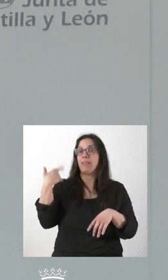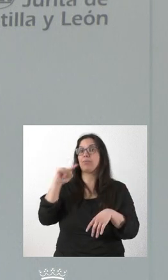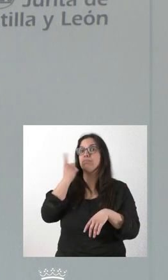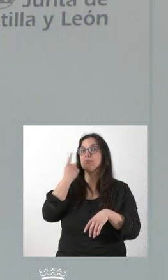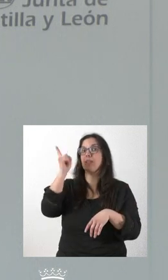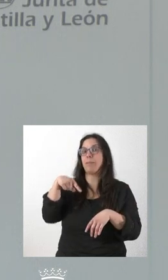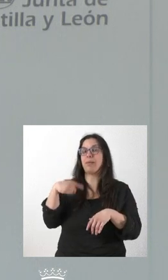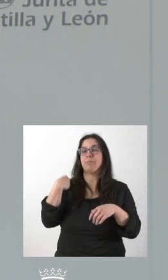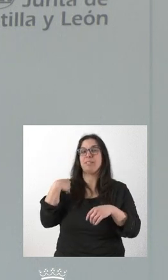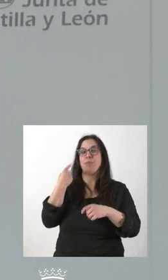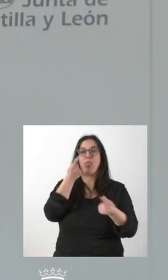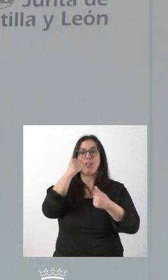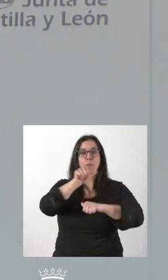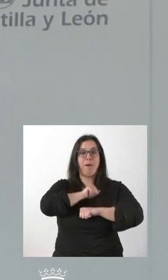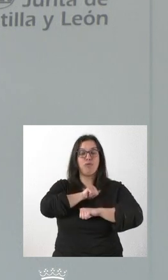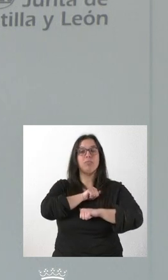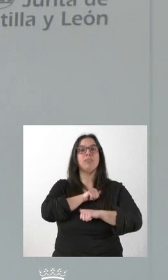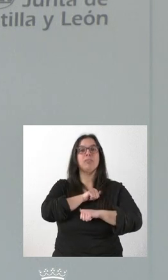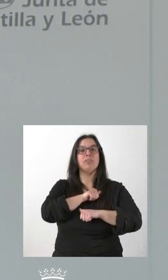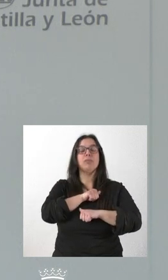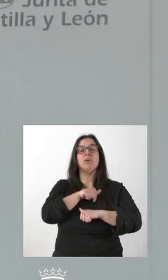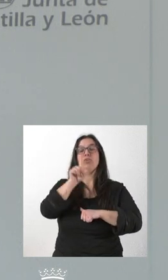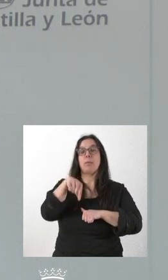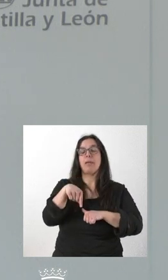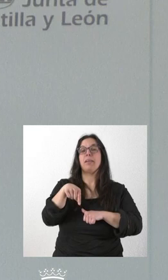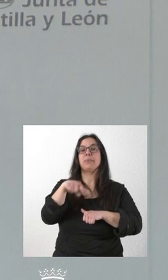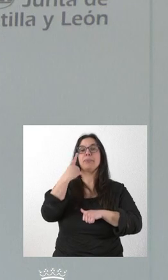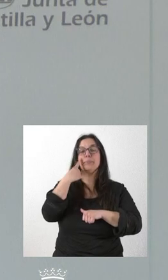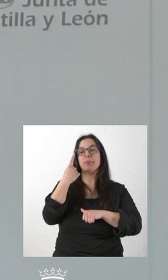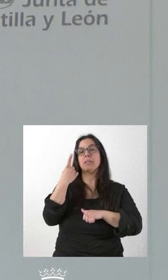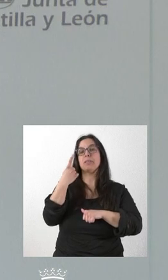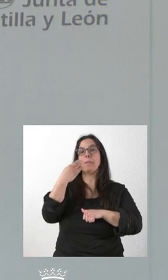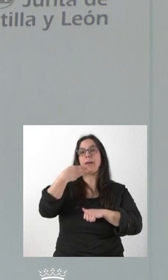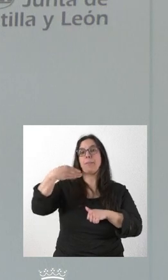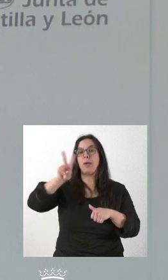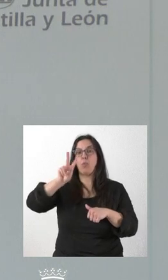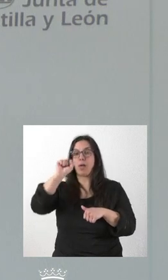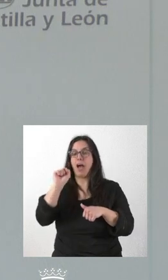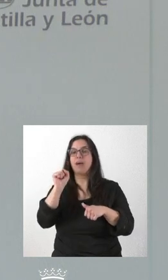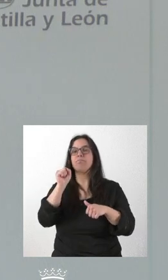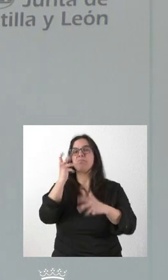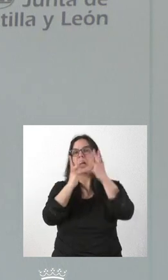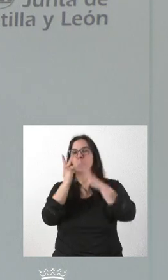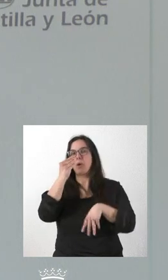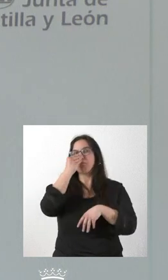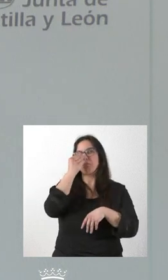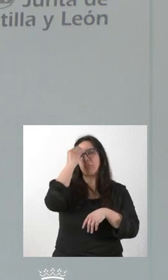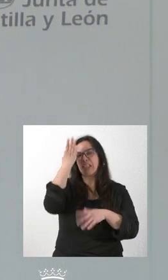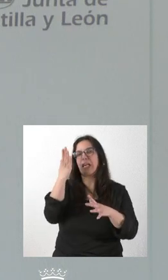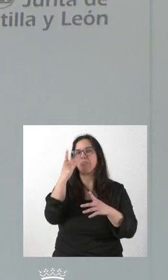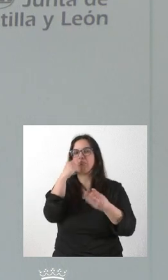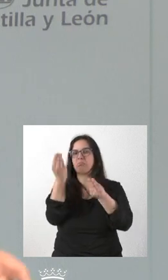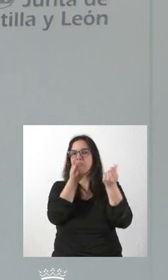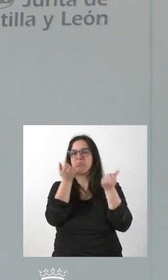del paro registrado, con los que conocíamos de las estimaciones del BVA respecto de la situación económica de Castilla y León o con las